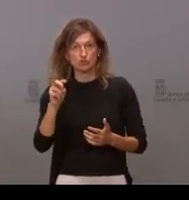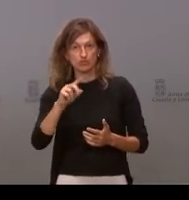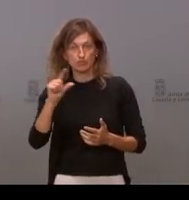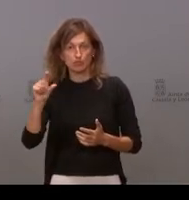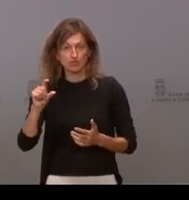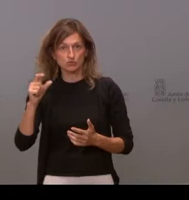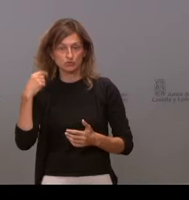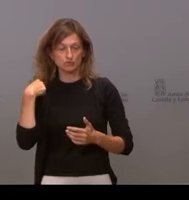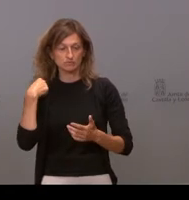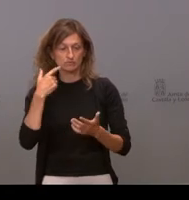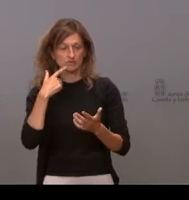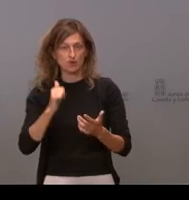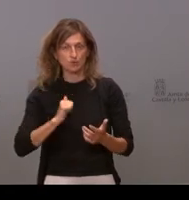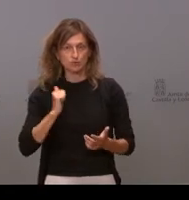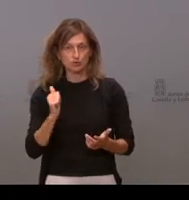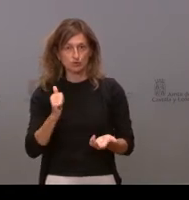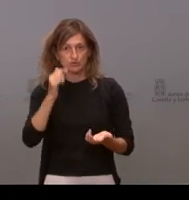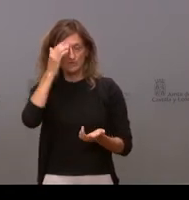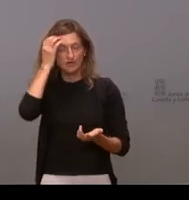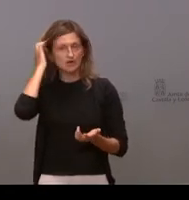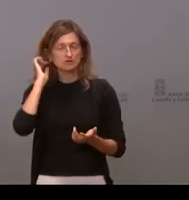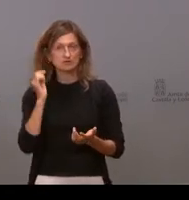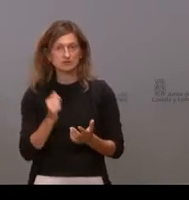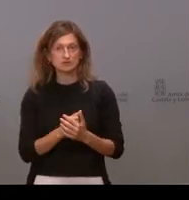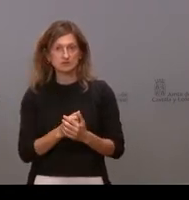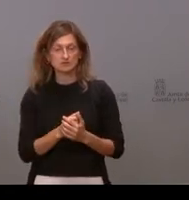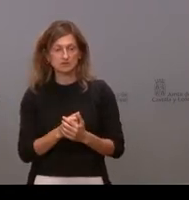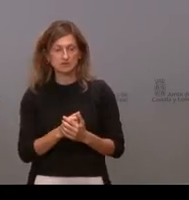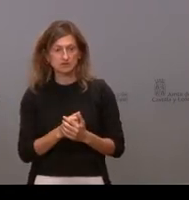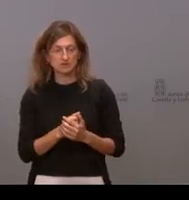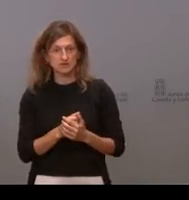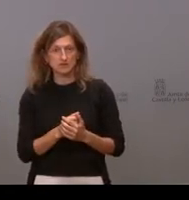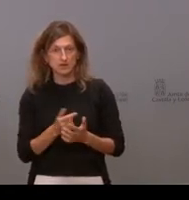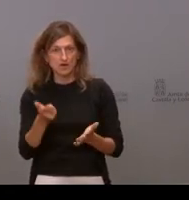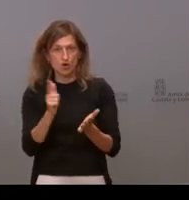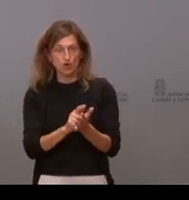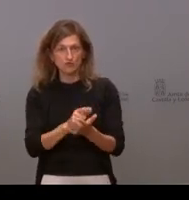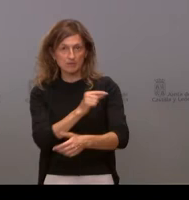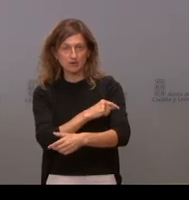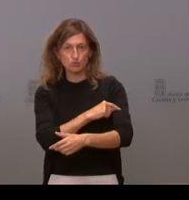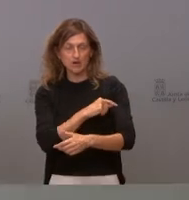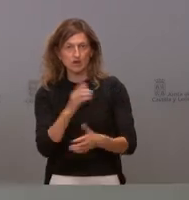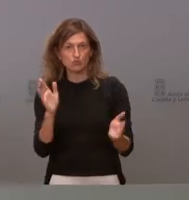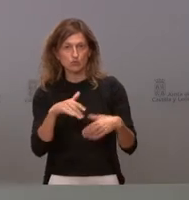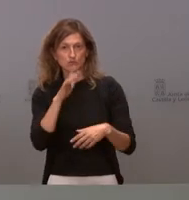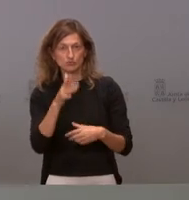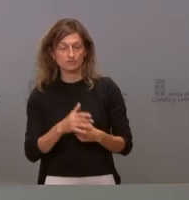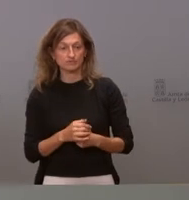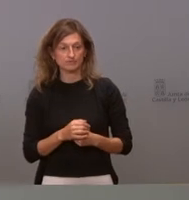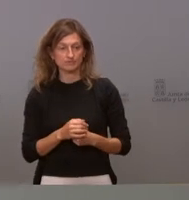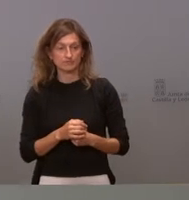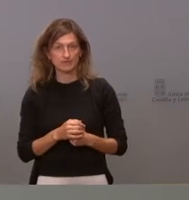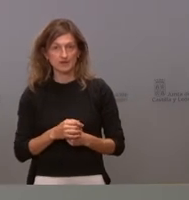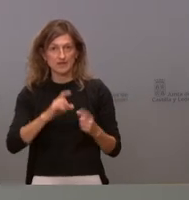con lo cual oportunidades que no se pregunto desde el desconocimiento probablemente hayan tenido para volver a vacunarse ¿ya no ha mirado usted la